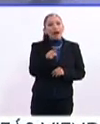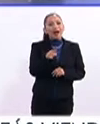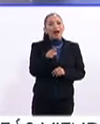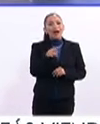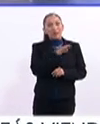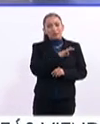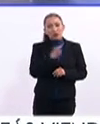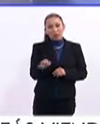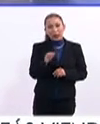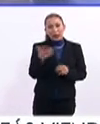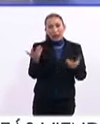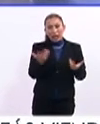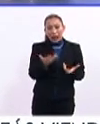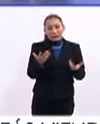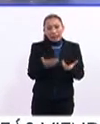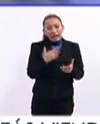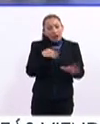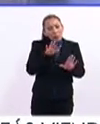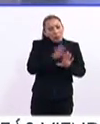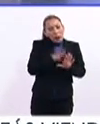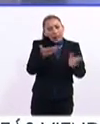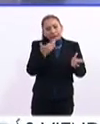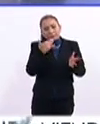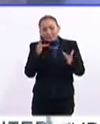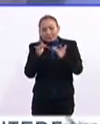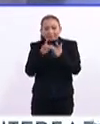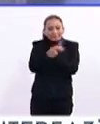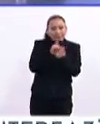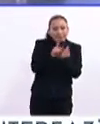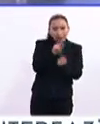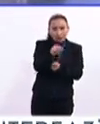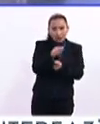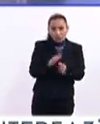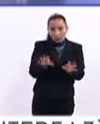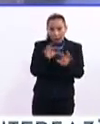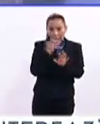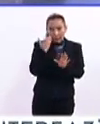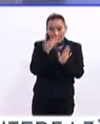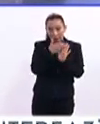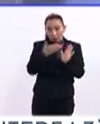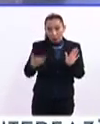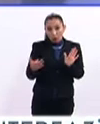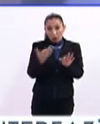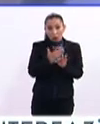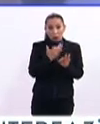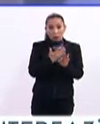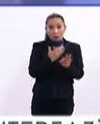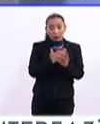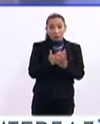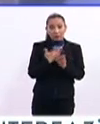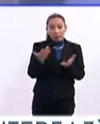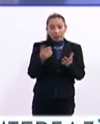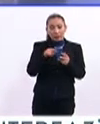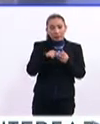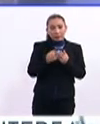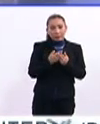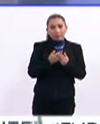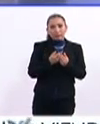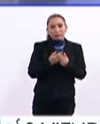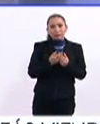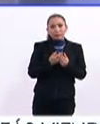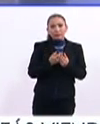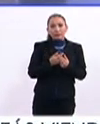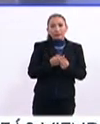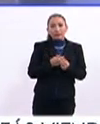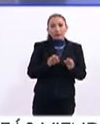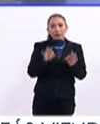poder generar esta muy buena correlación, que además es una de las nuevas etapas que están por abrir una